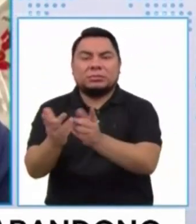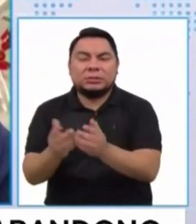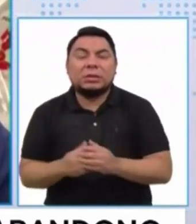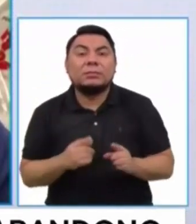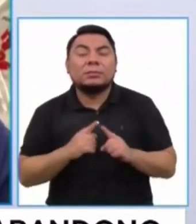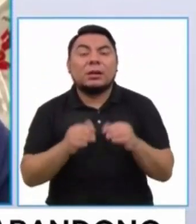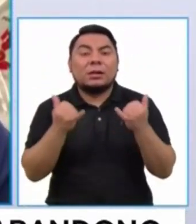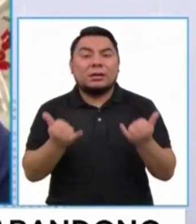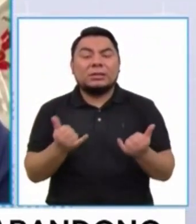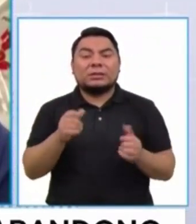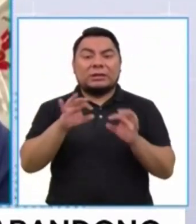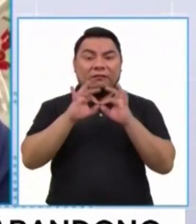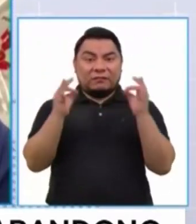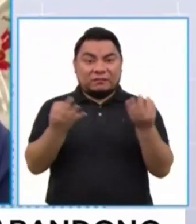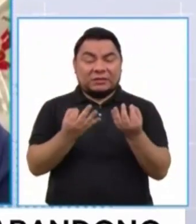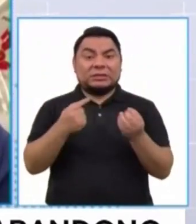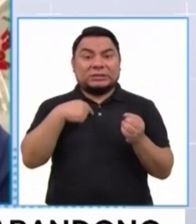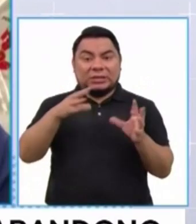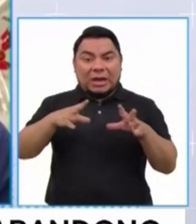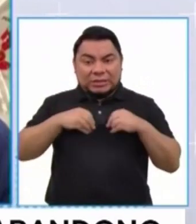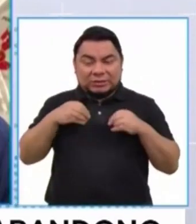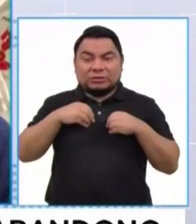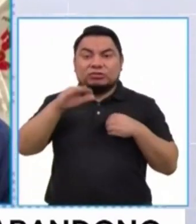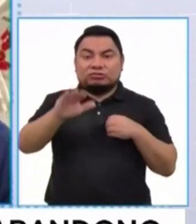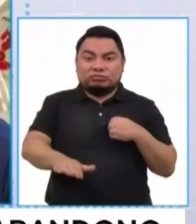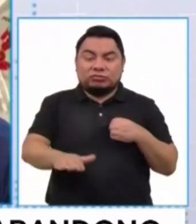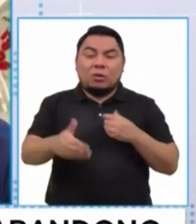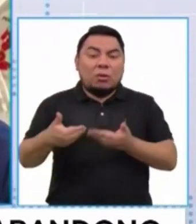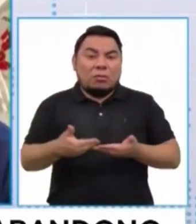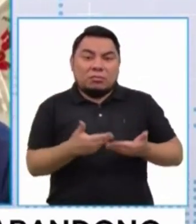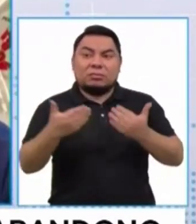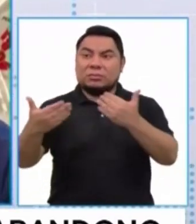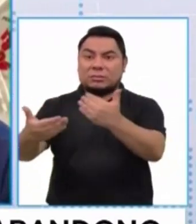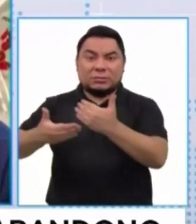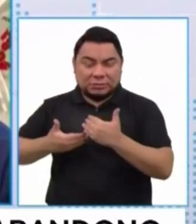casas de acogida, las casas de acogida, es otro,